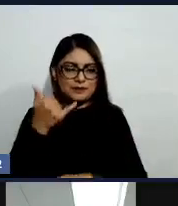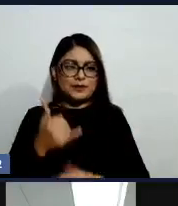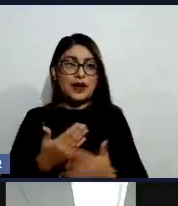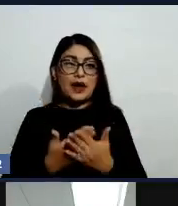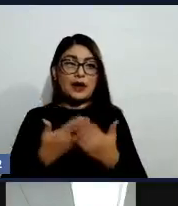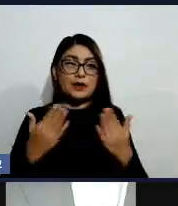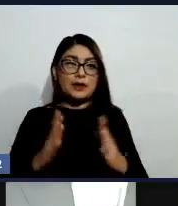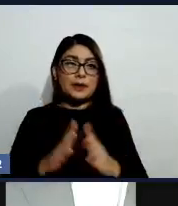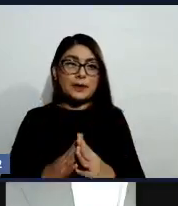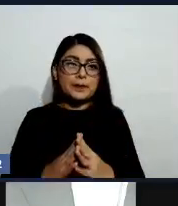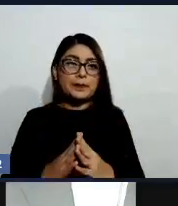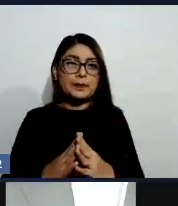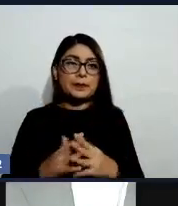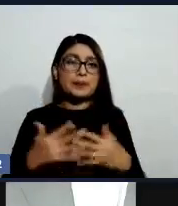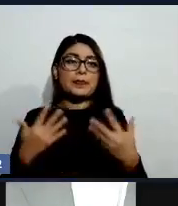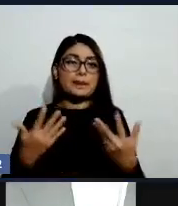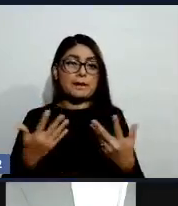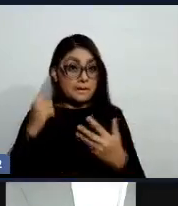Bueno, ¿sí me escuchan bien?